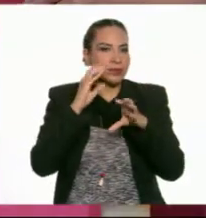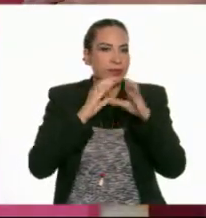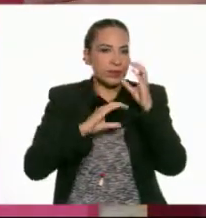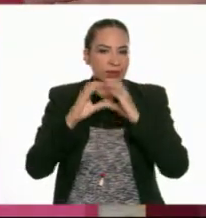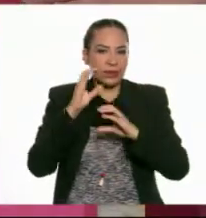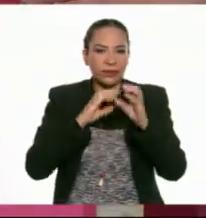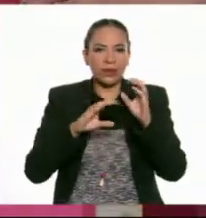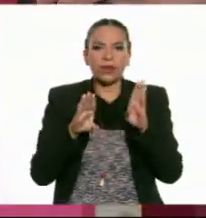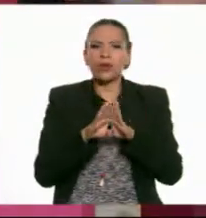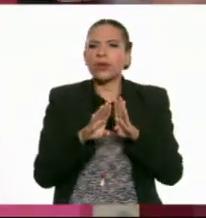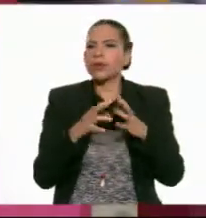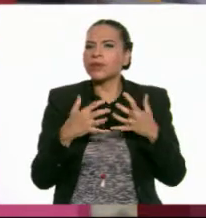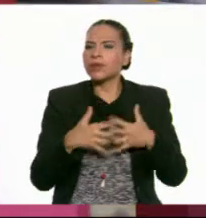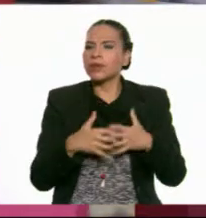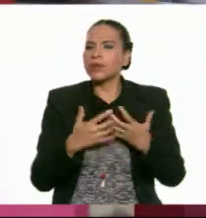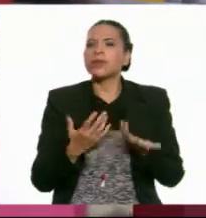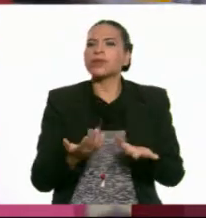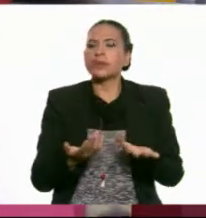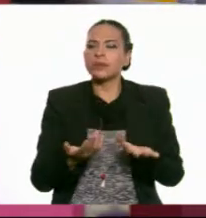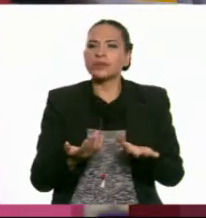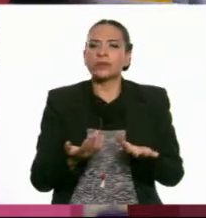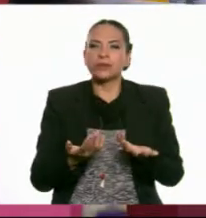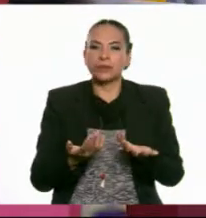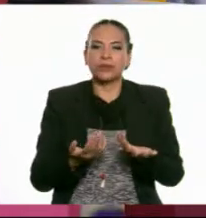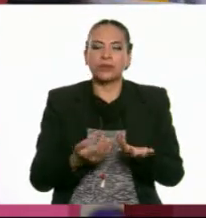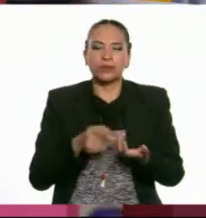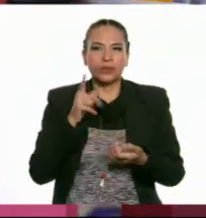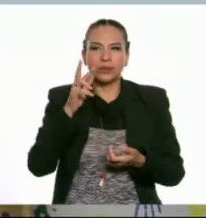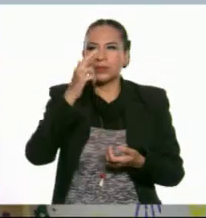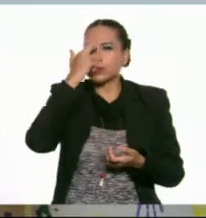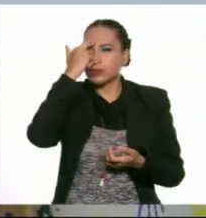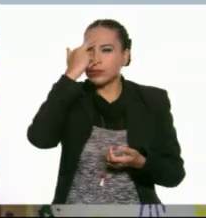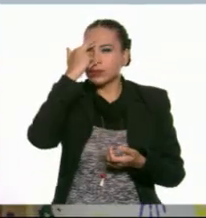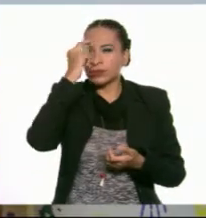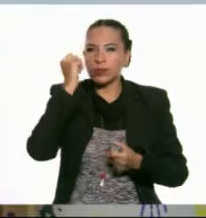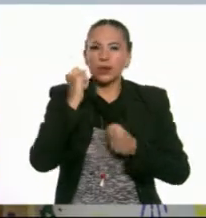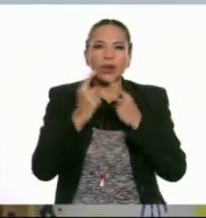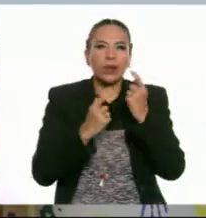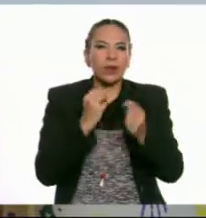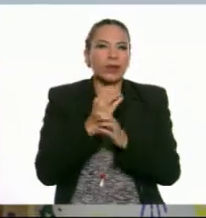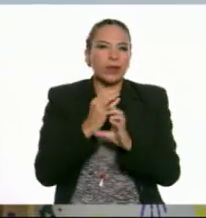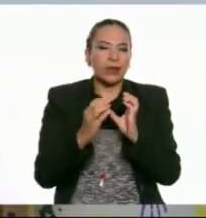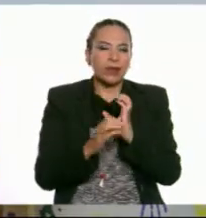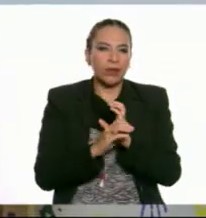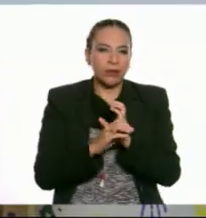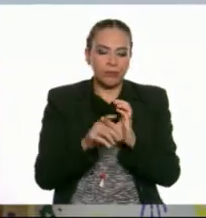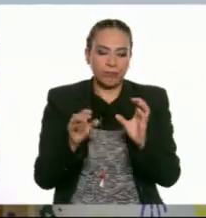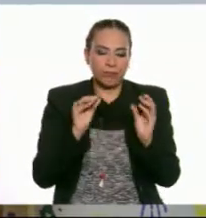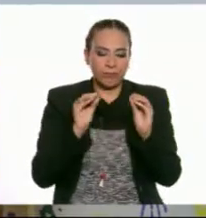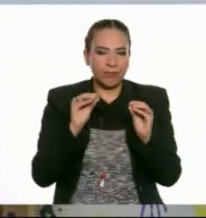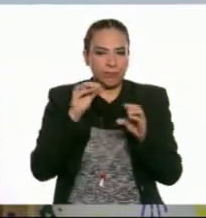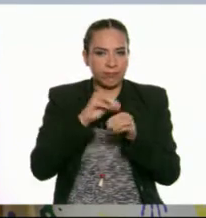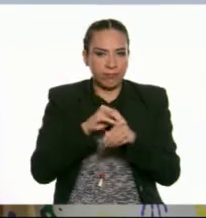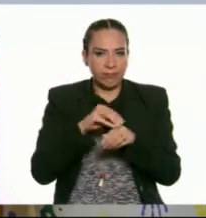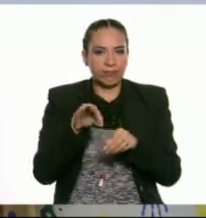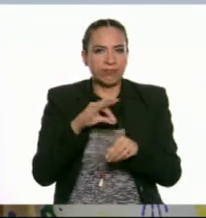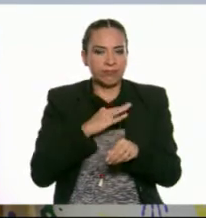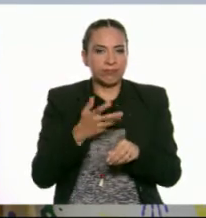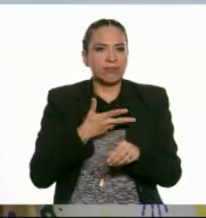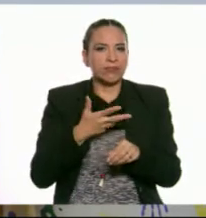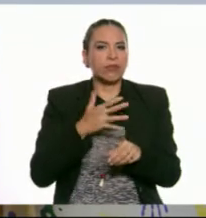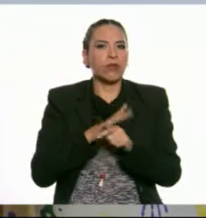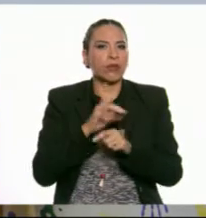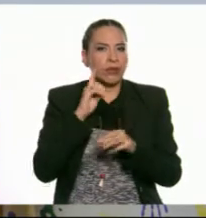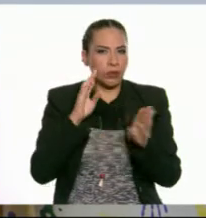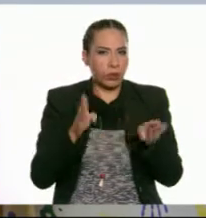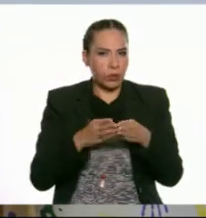Pero, ¿cómo va a funcionar? ¿Cómo es esto? Trata de recordar algún aparato o dispositivo que tenga que ver